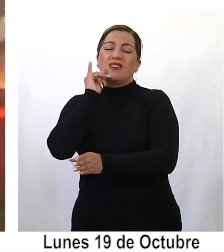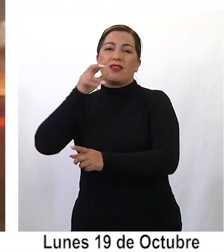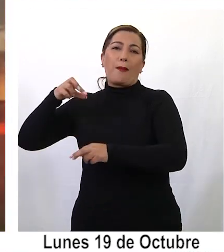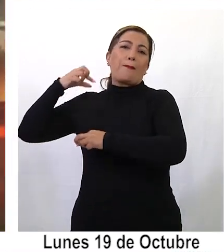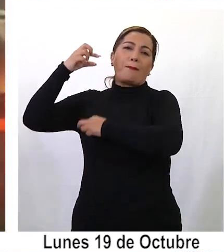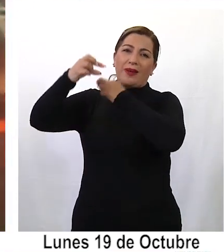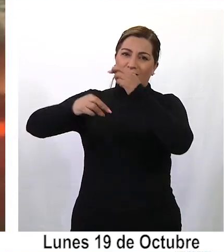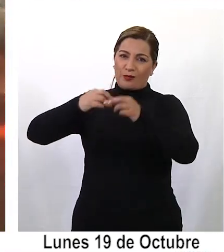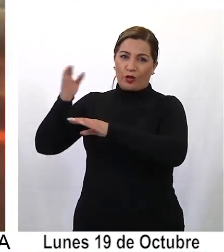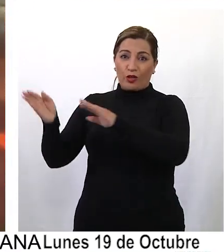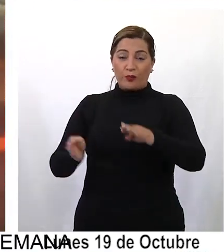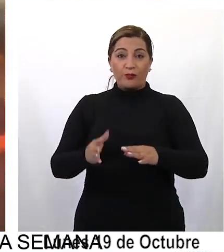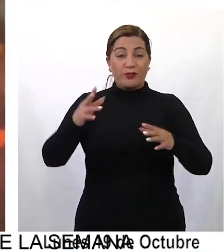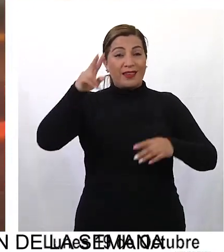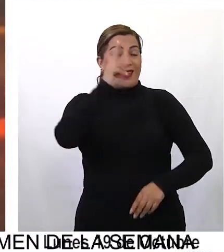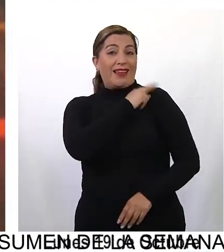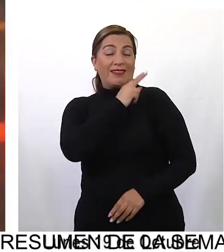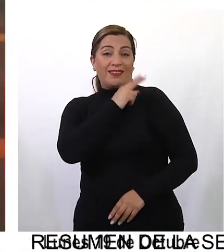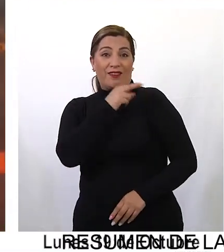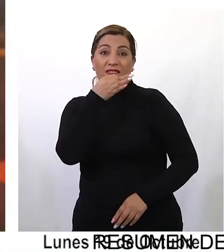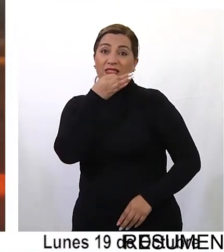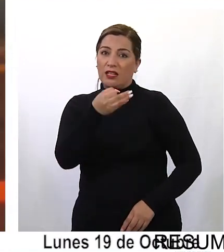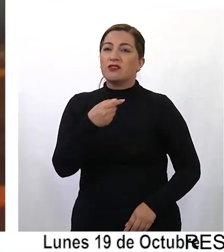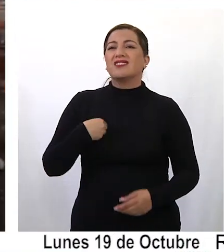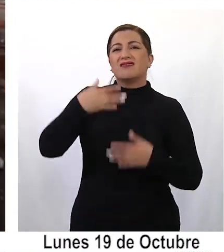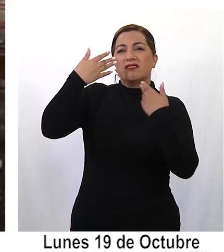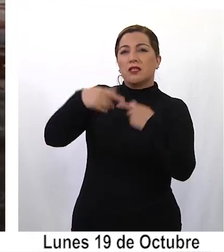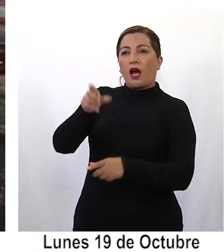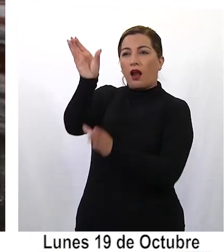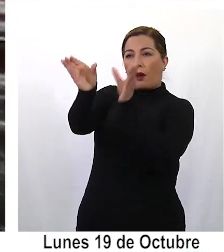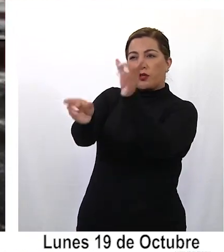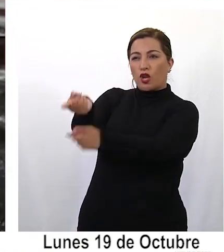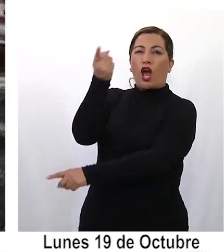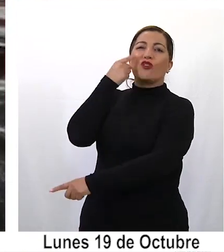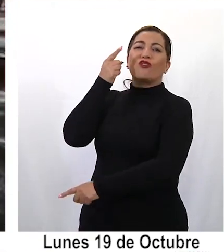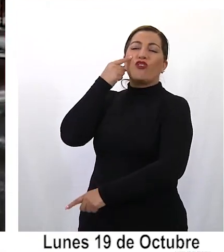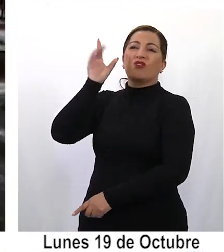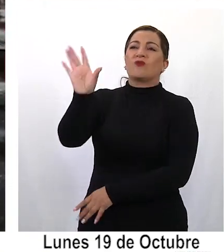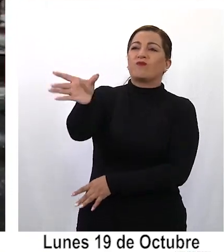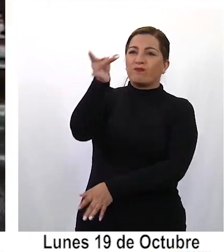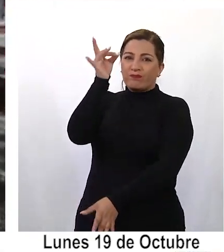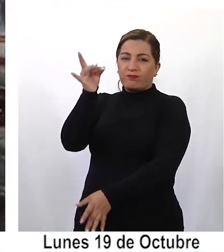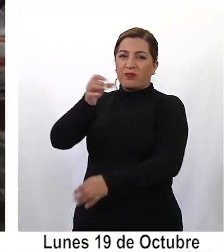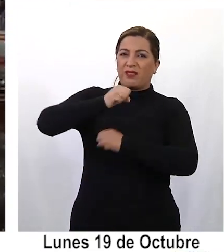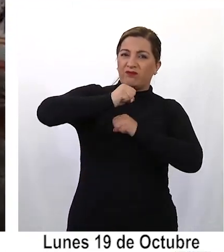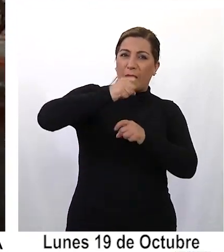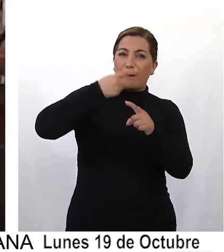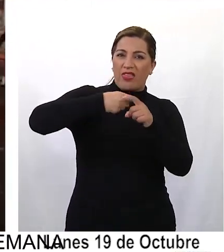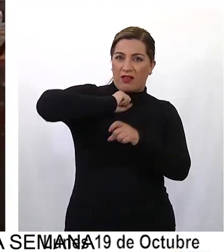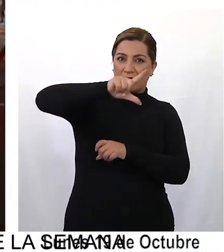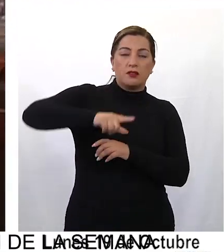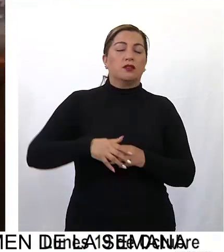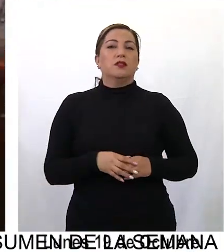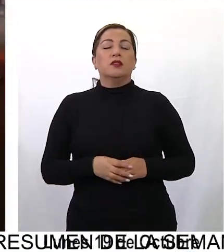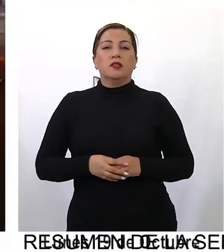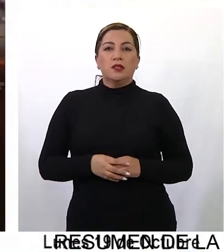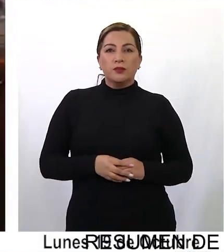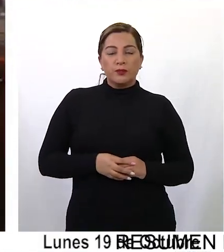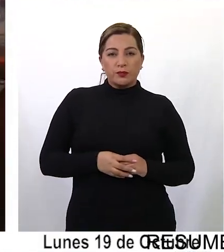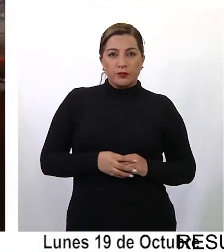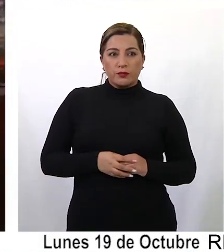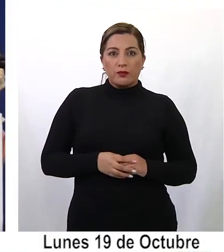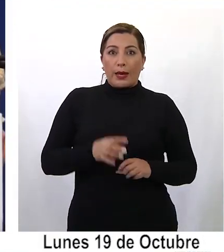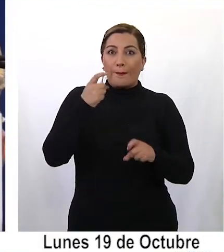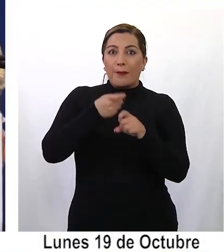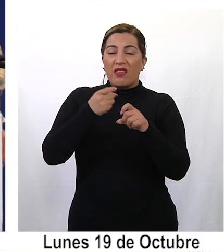El GEDENA informó además que tienen identificados a quienes habrían atacado el cuartel general. Están afortunadamente les, producto